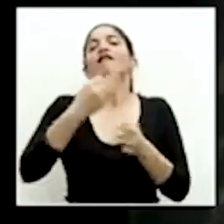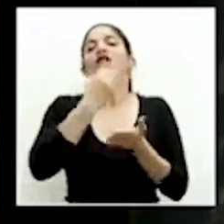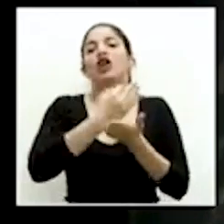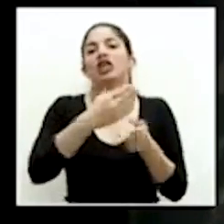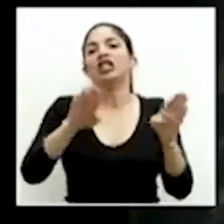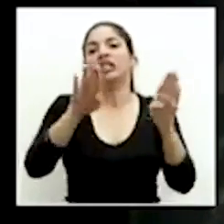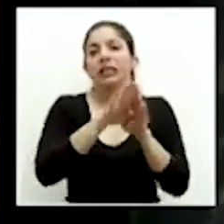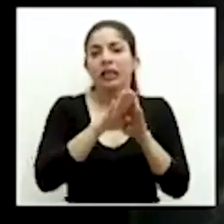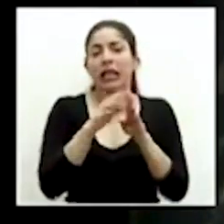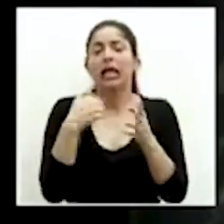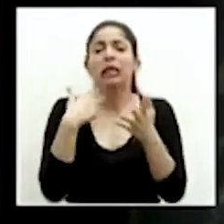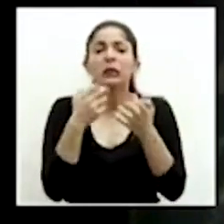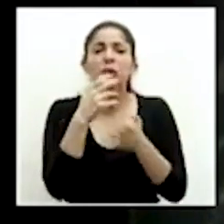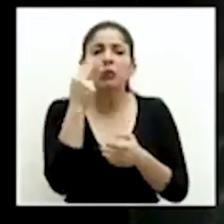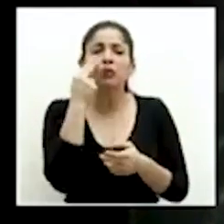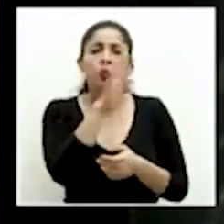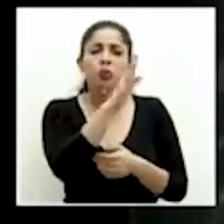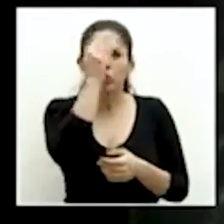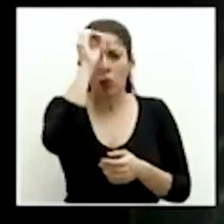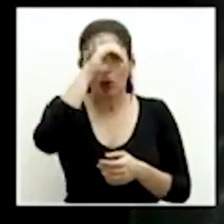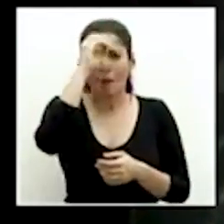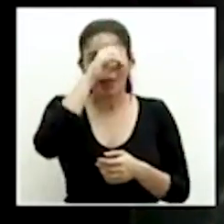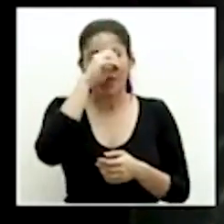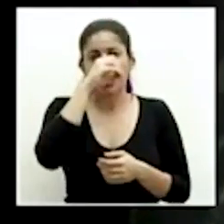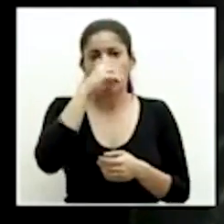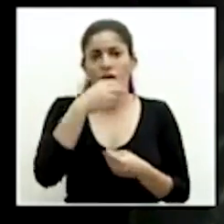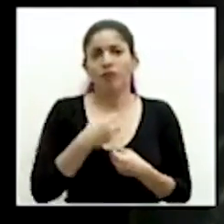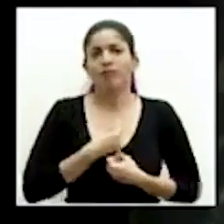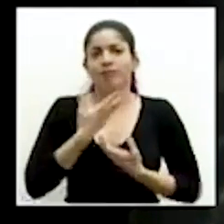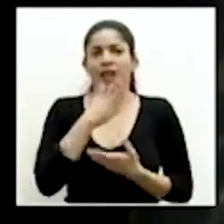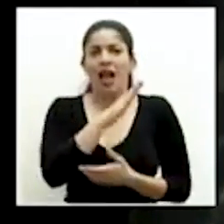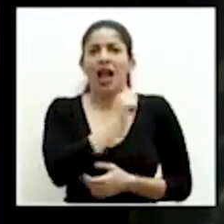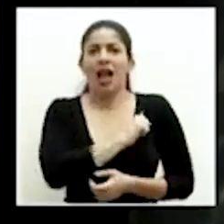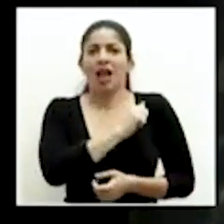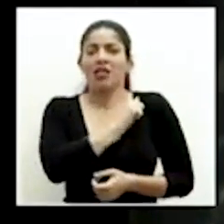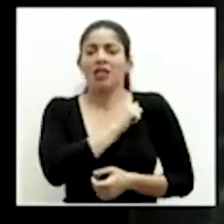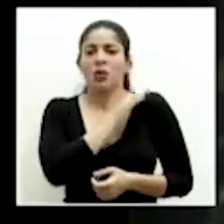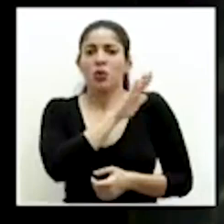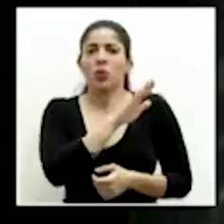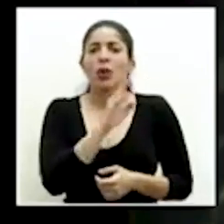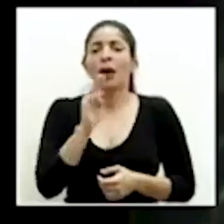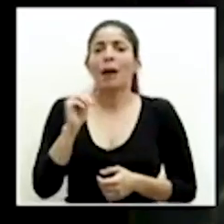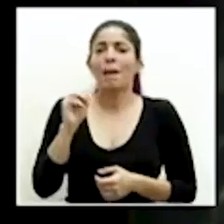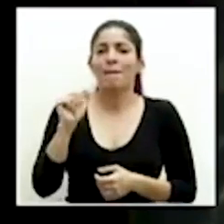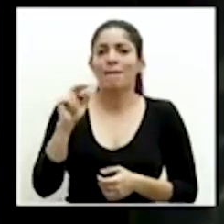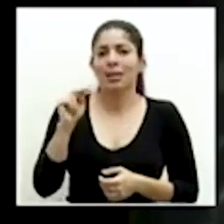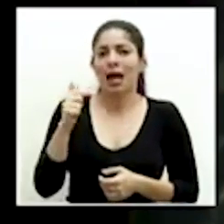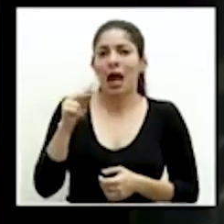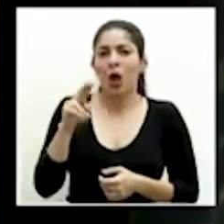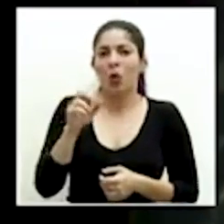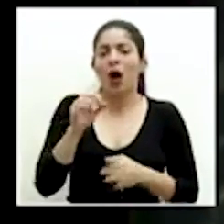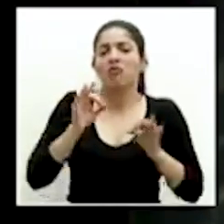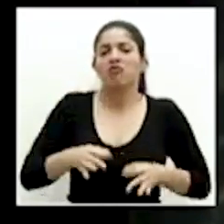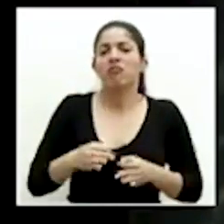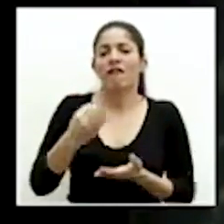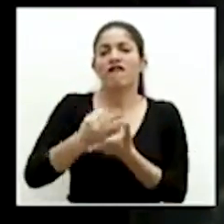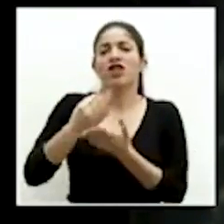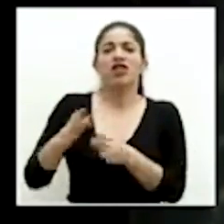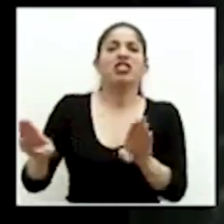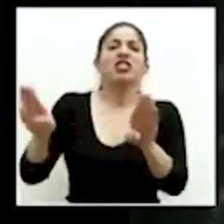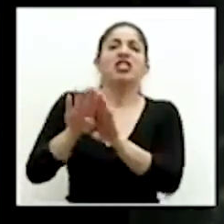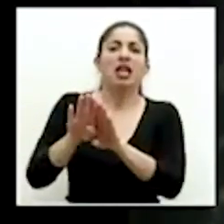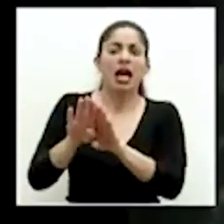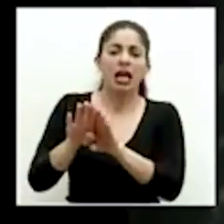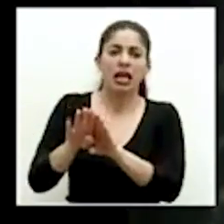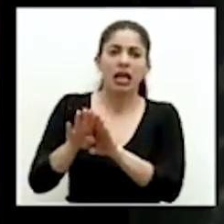reacción inicial ante el país de esta actitud del régimen de Managua de cerrar fronteras por una